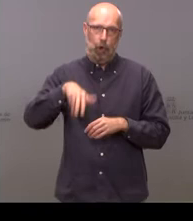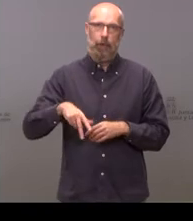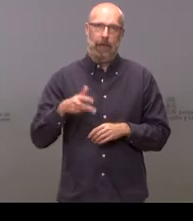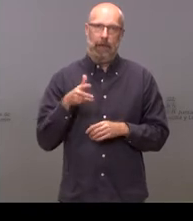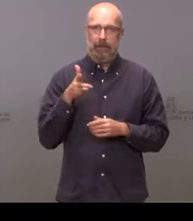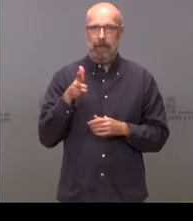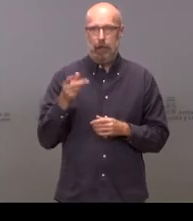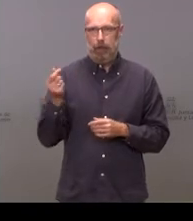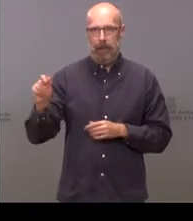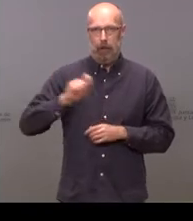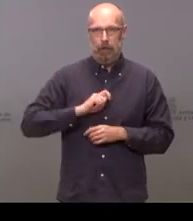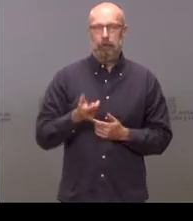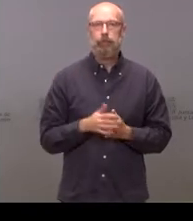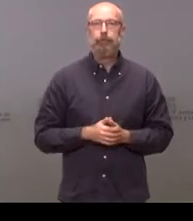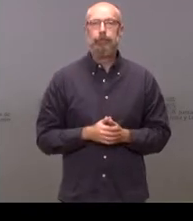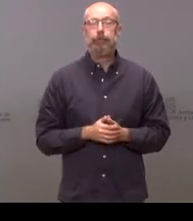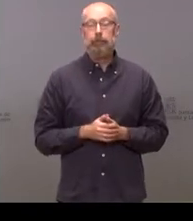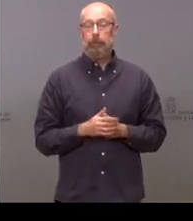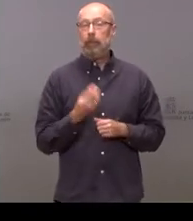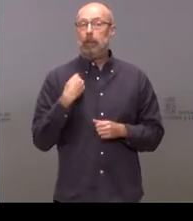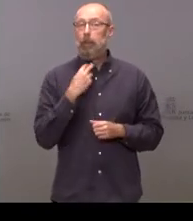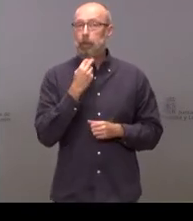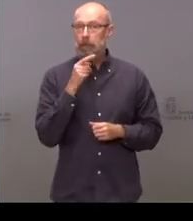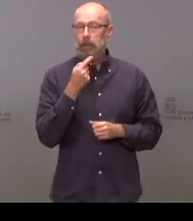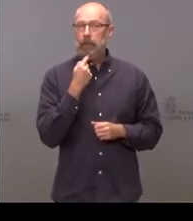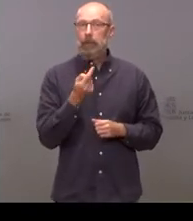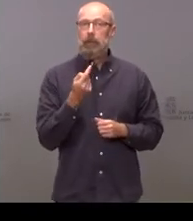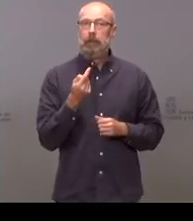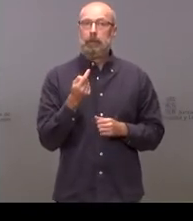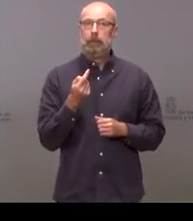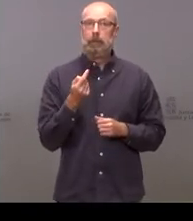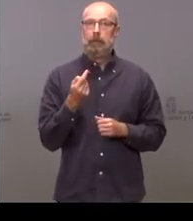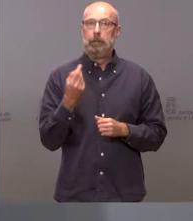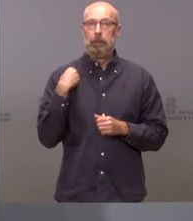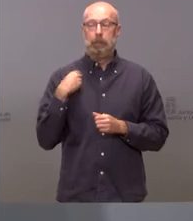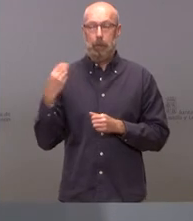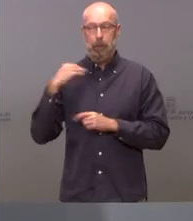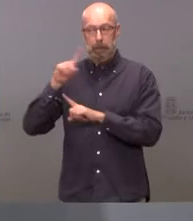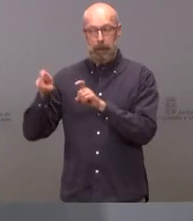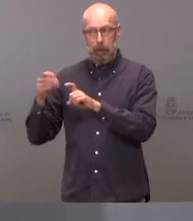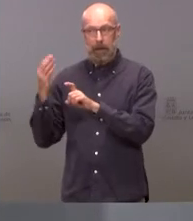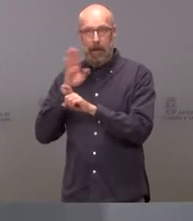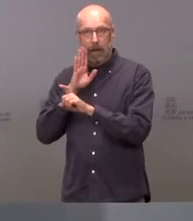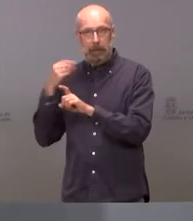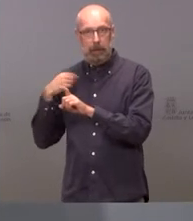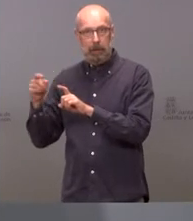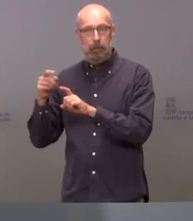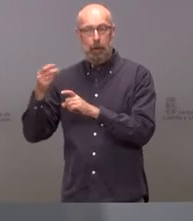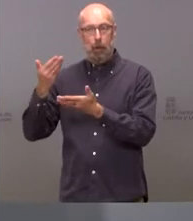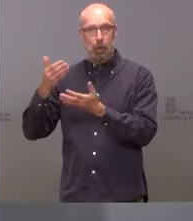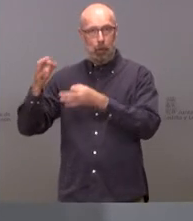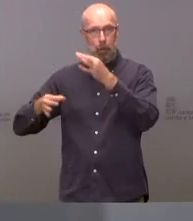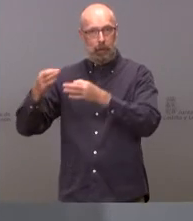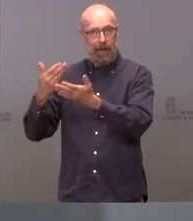me gustaría precisar que a este respecto es bueno lo dicho para la pregunta anterior la justicia es una